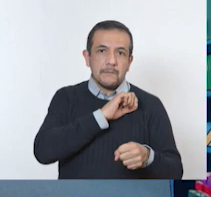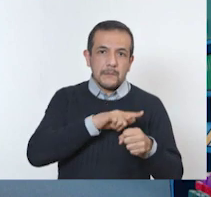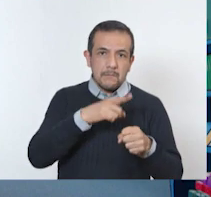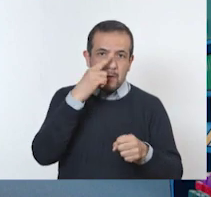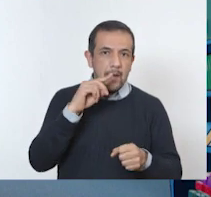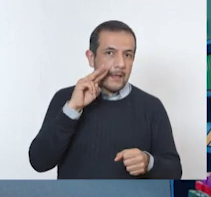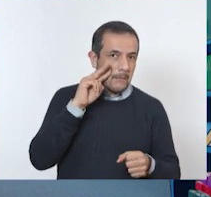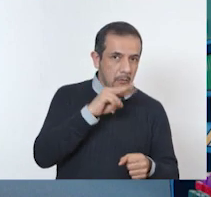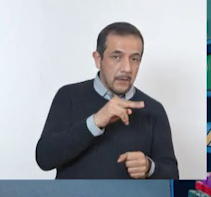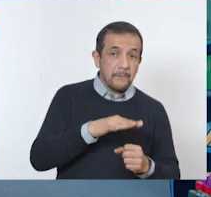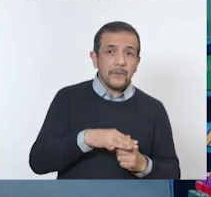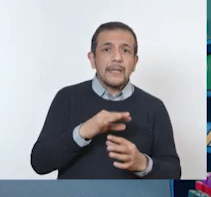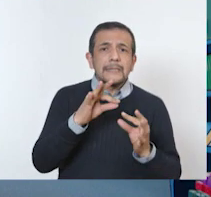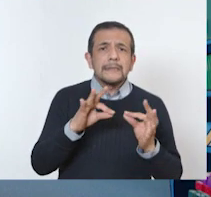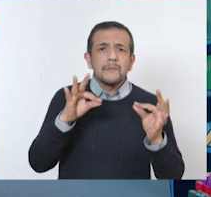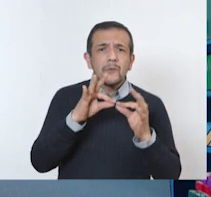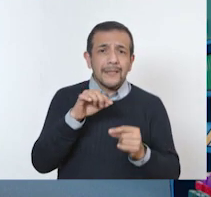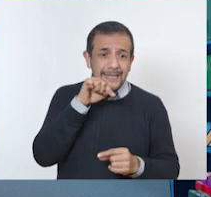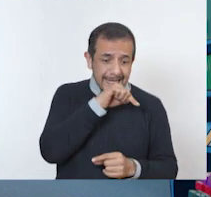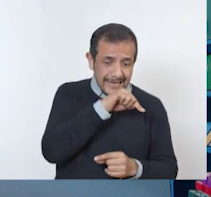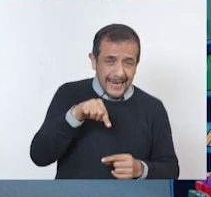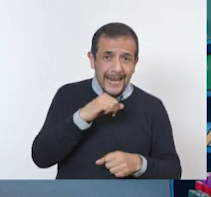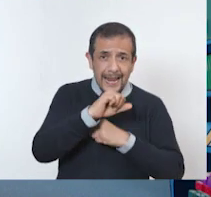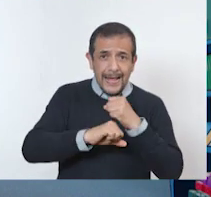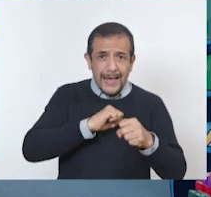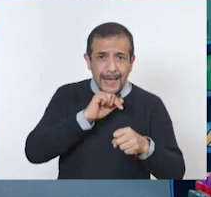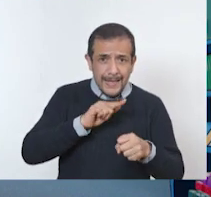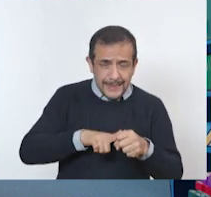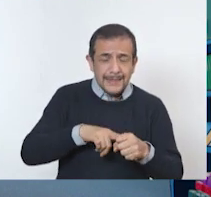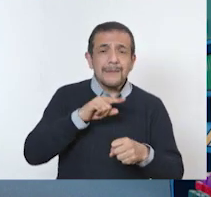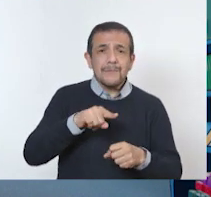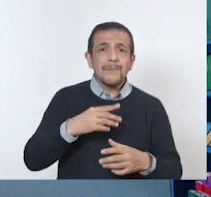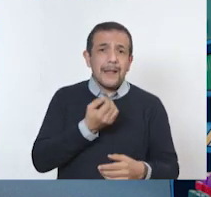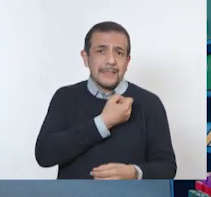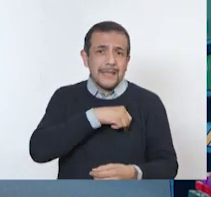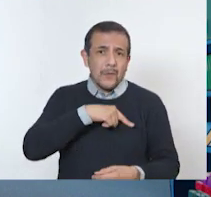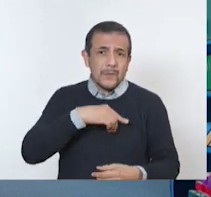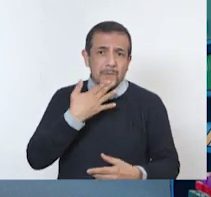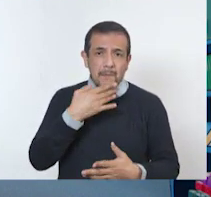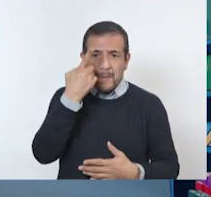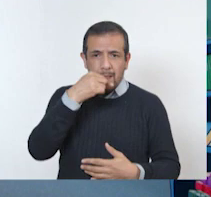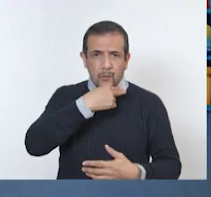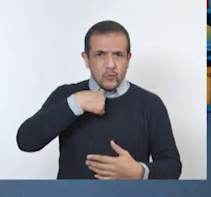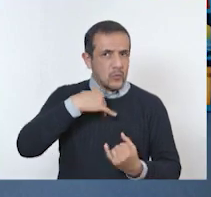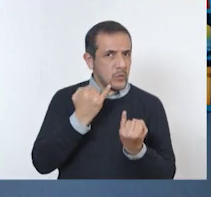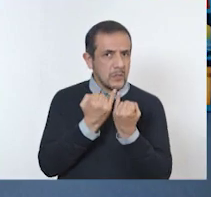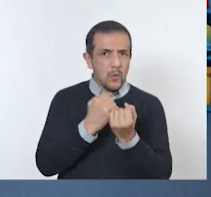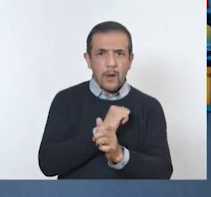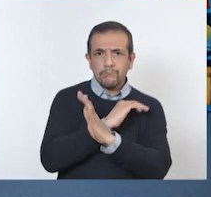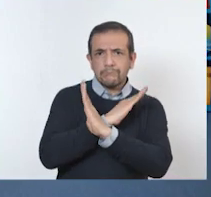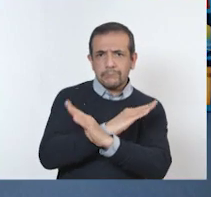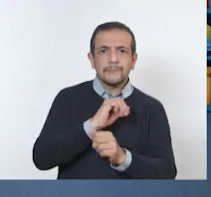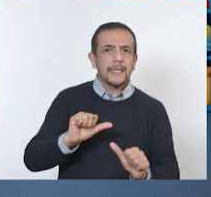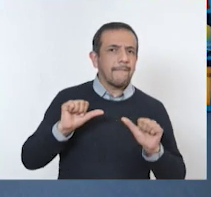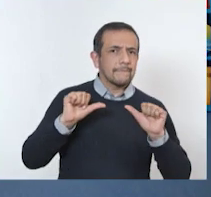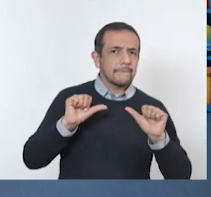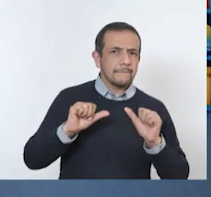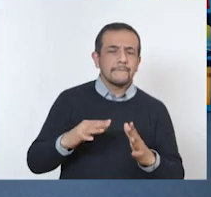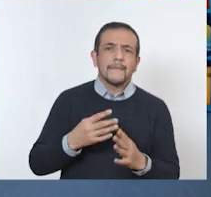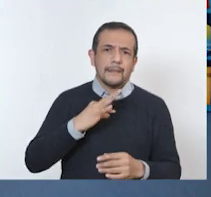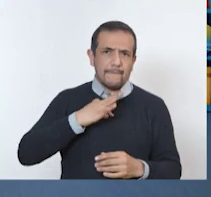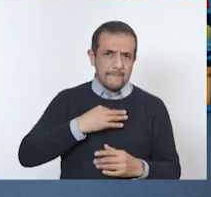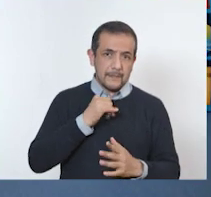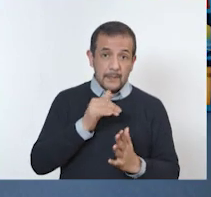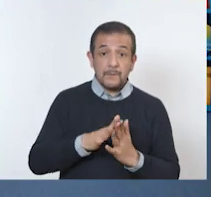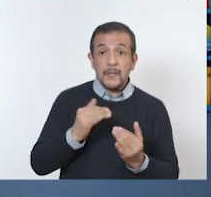eso, su salud es crucial para nuestra salud. Tenemos que nutrirlos y cuidarlos adecuadamente. Y es necesario que las prácticas en